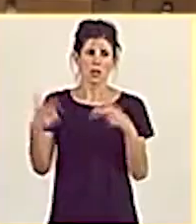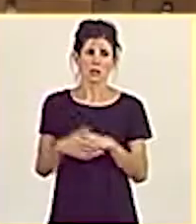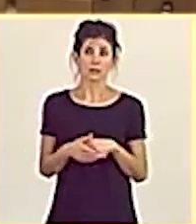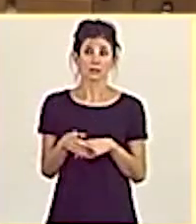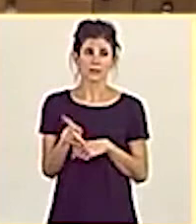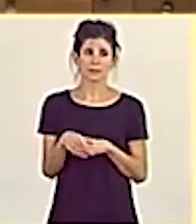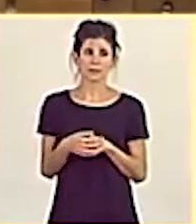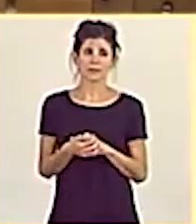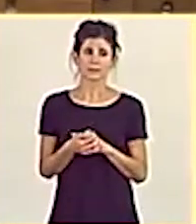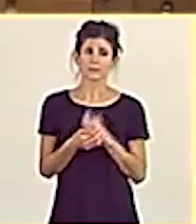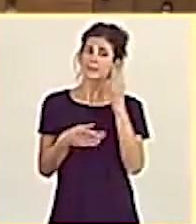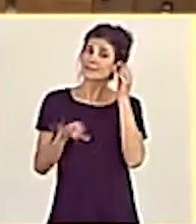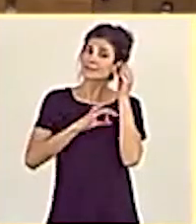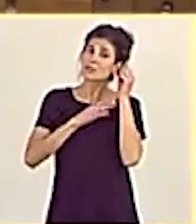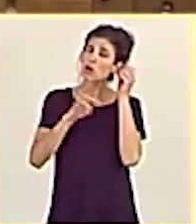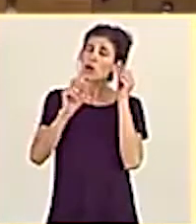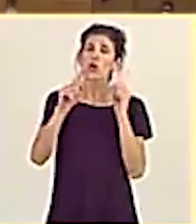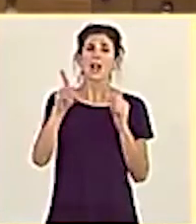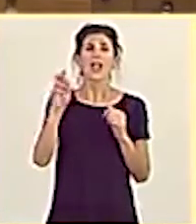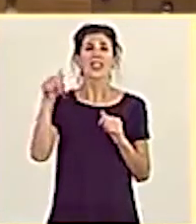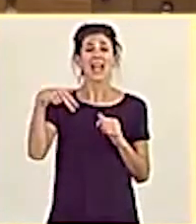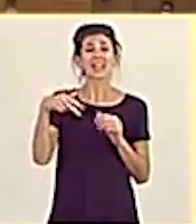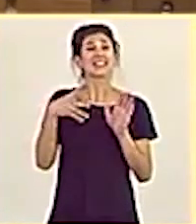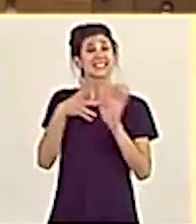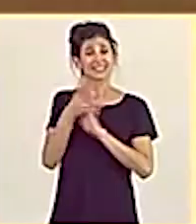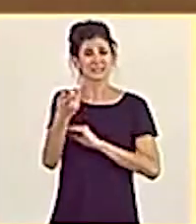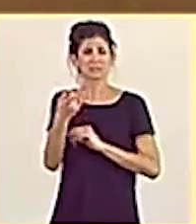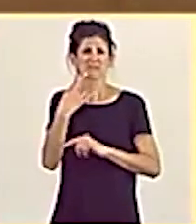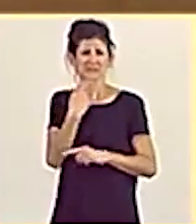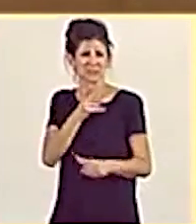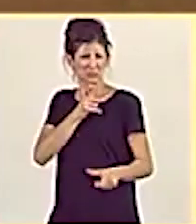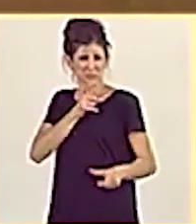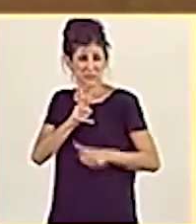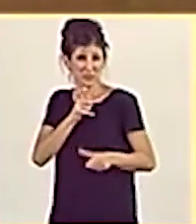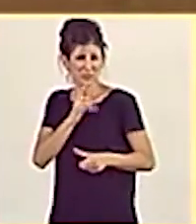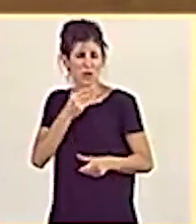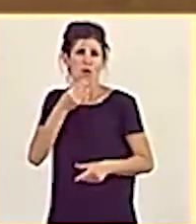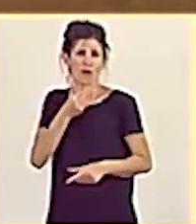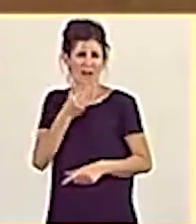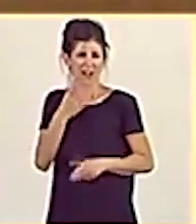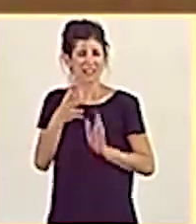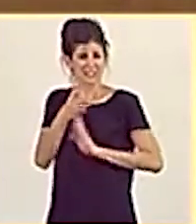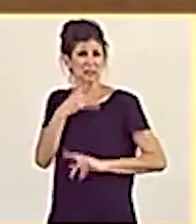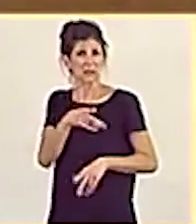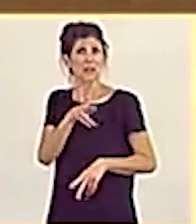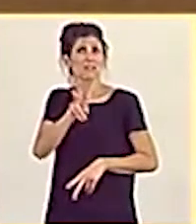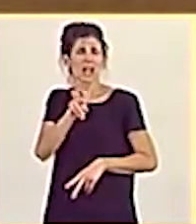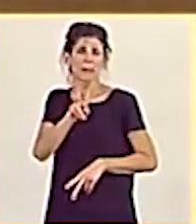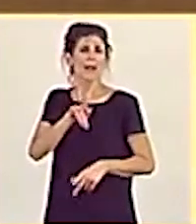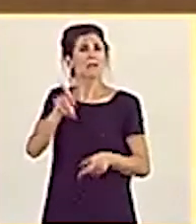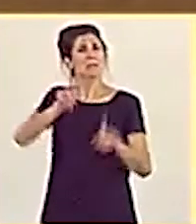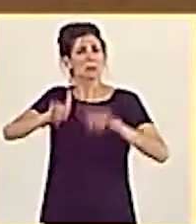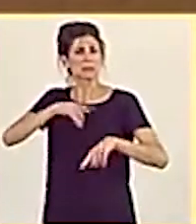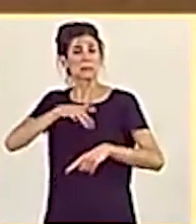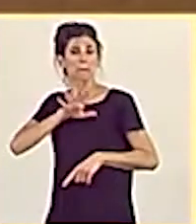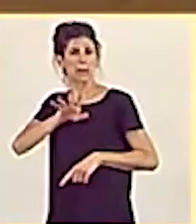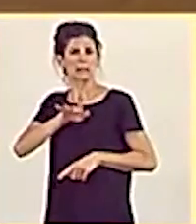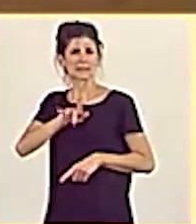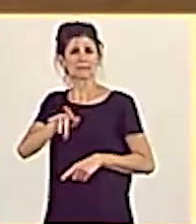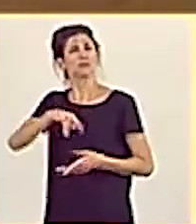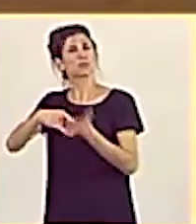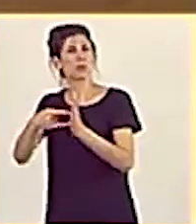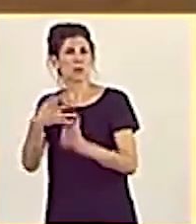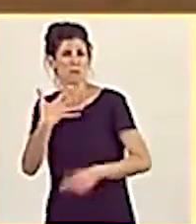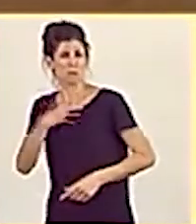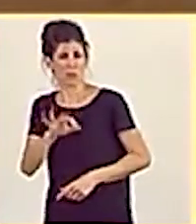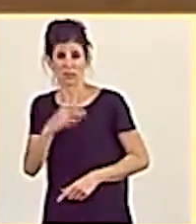Señora Roldán, ojalá sus descalificaciones sirvieran para arreglar los problemas de nuestro país. Le garantizo que no va a ser así,